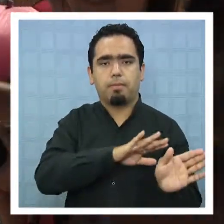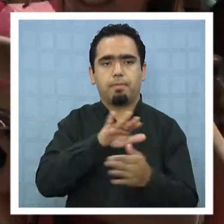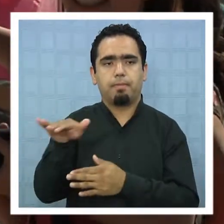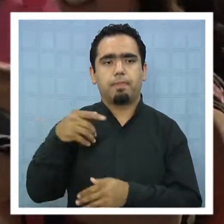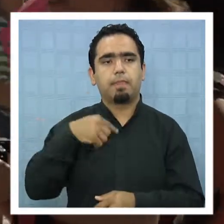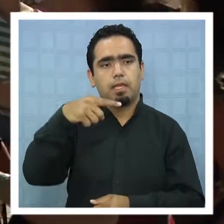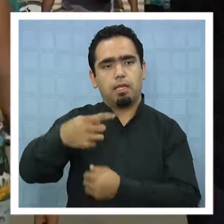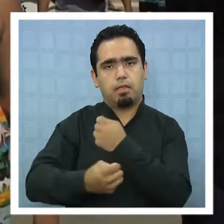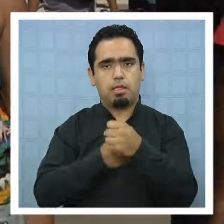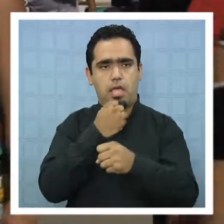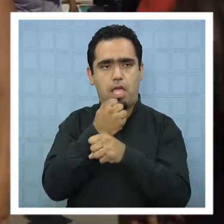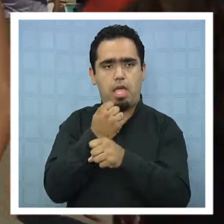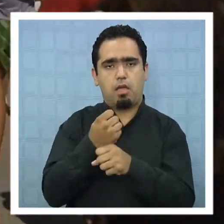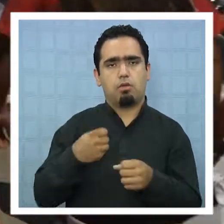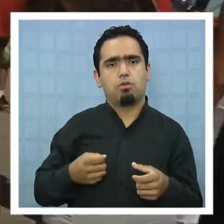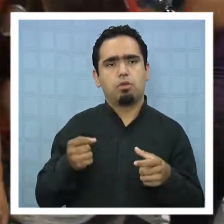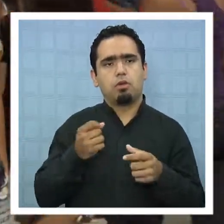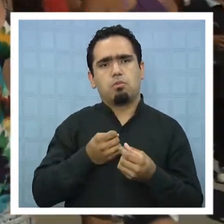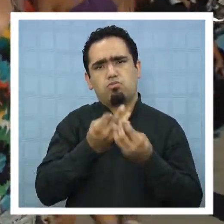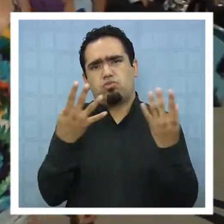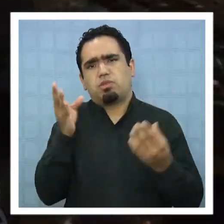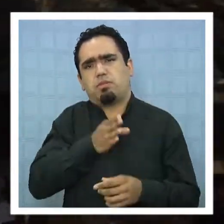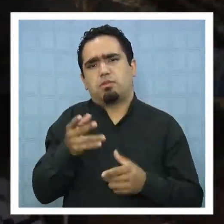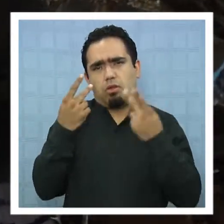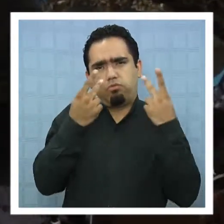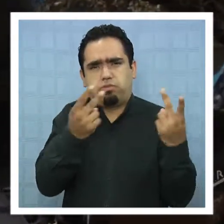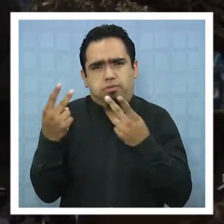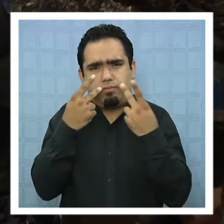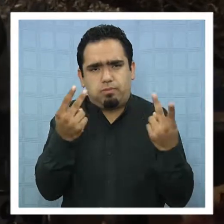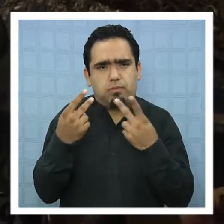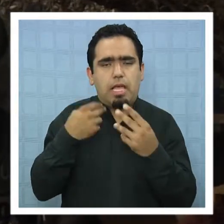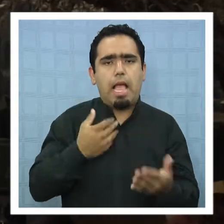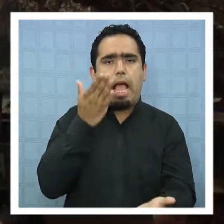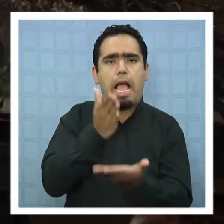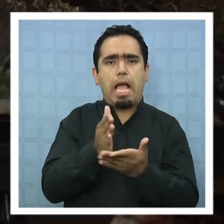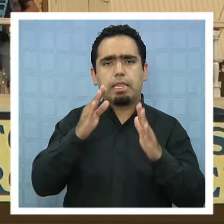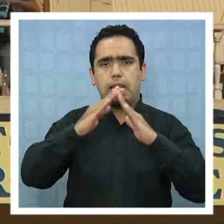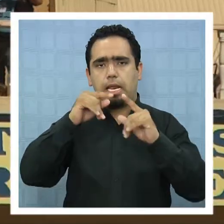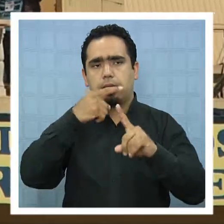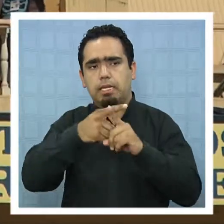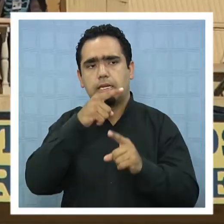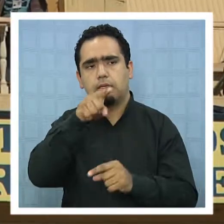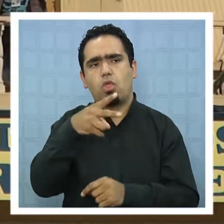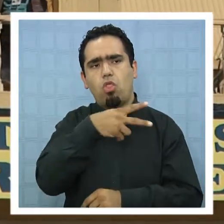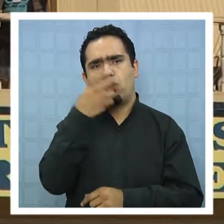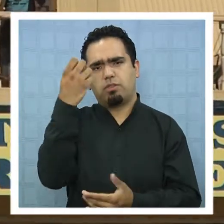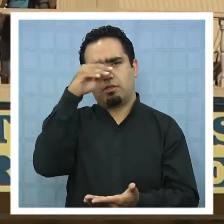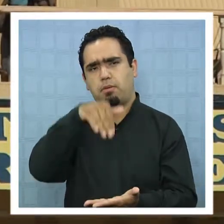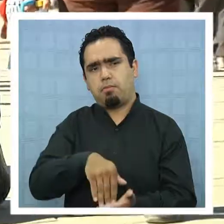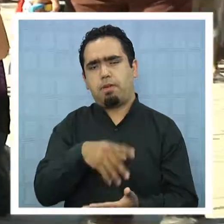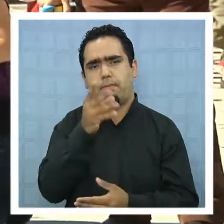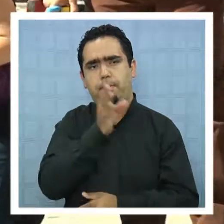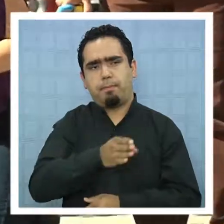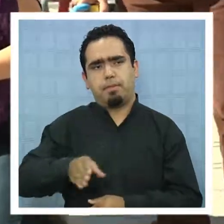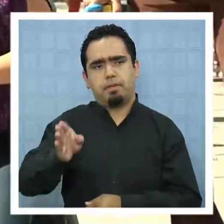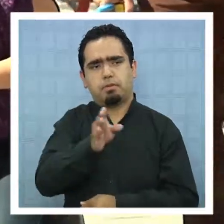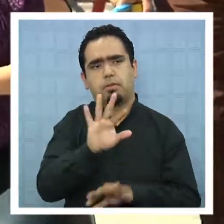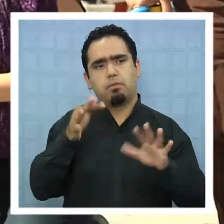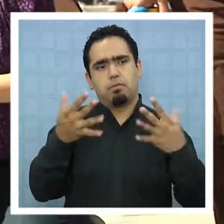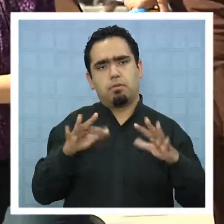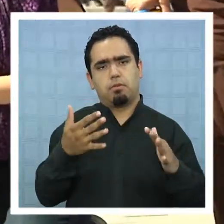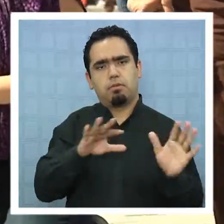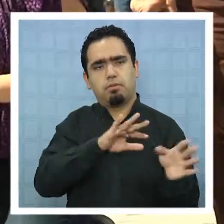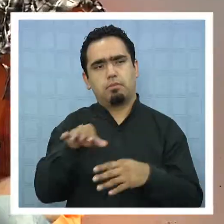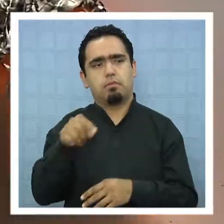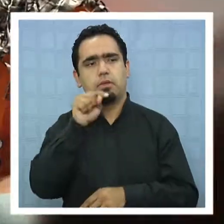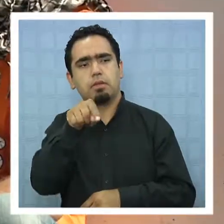año hubo un gran aumento en los visitantes que llegaron hasta el santuario, más de 200.000 personas según estimaciones. Por